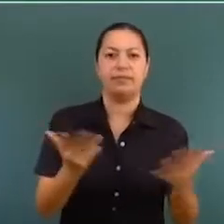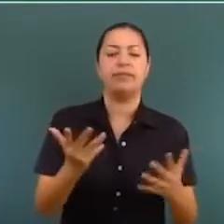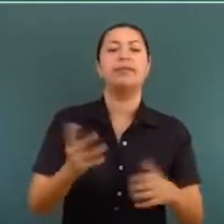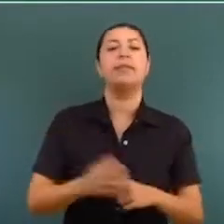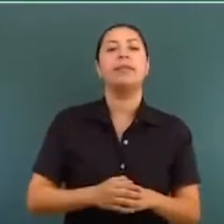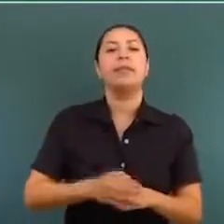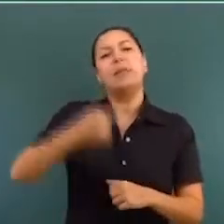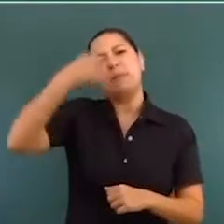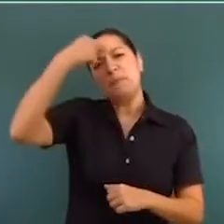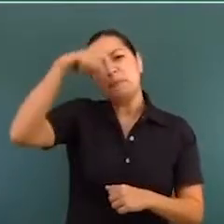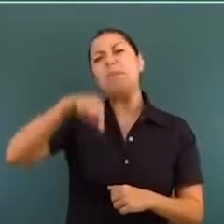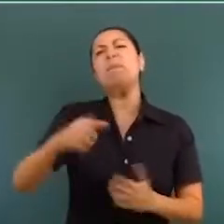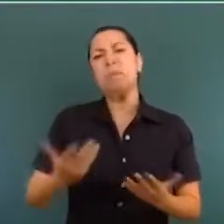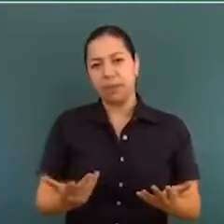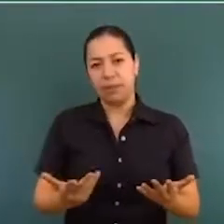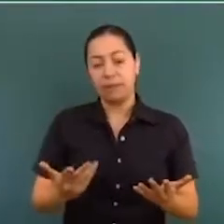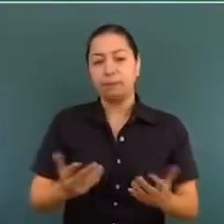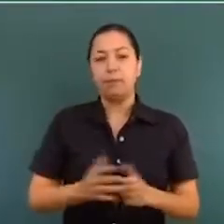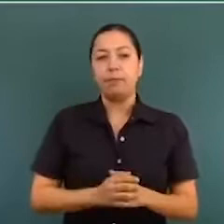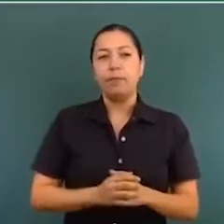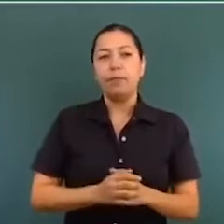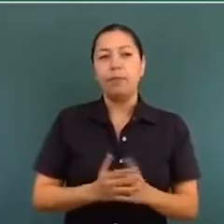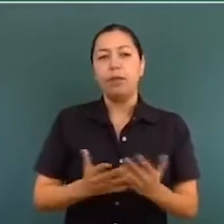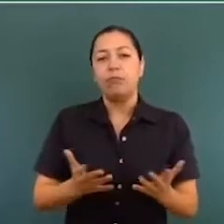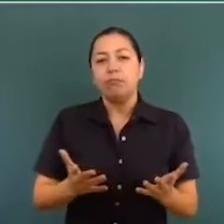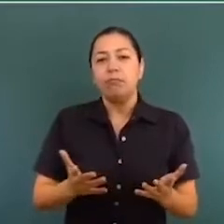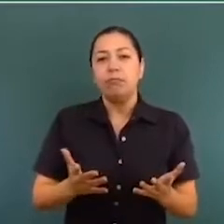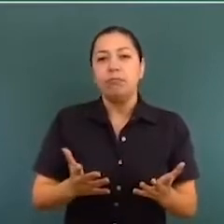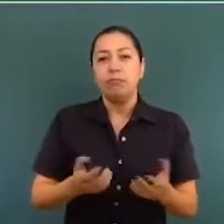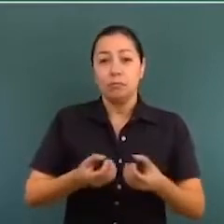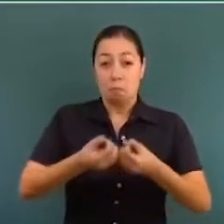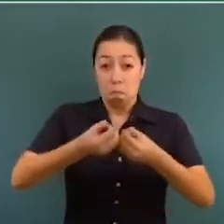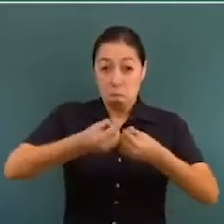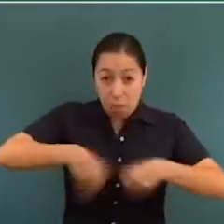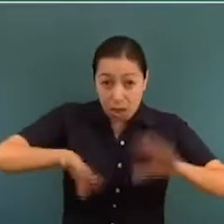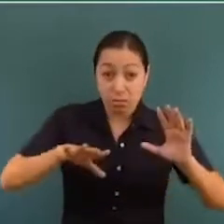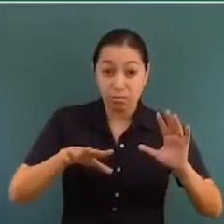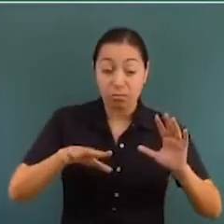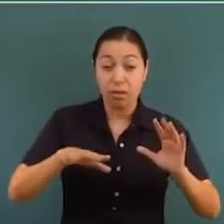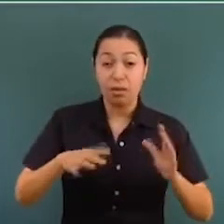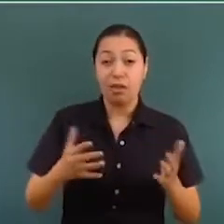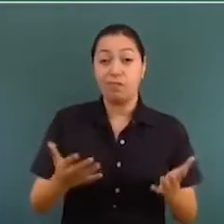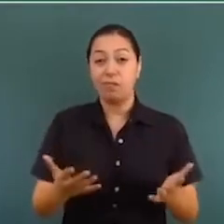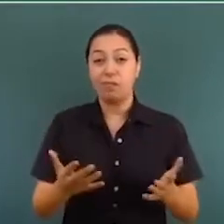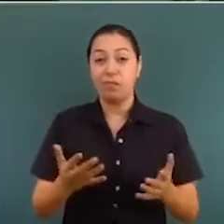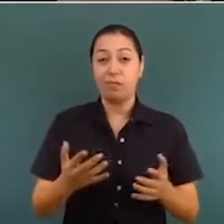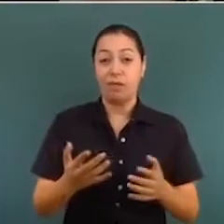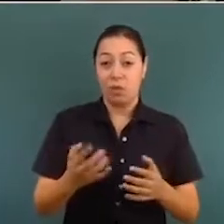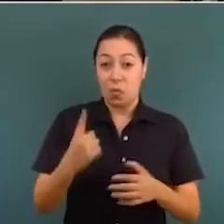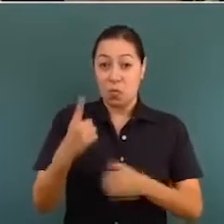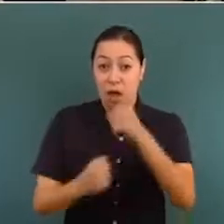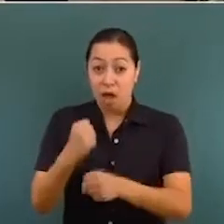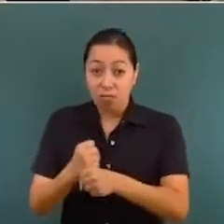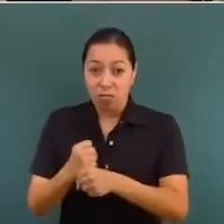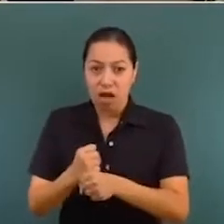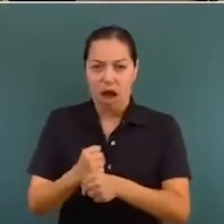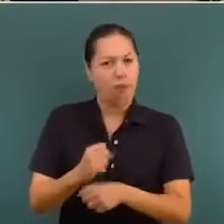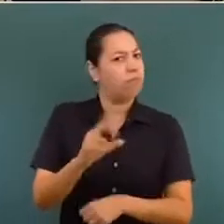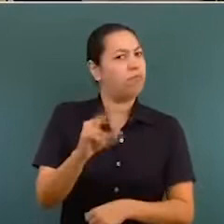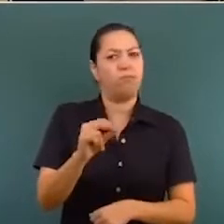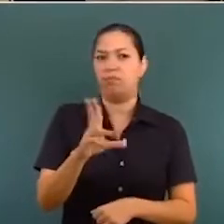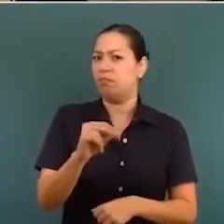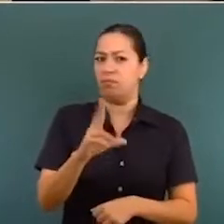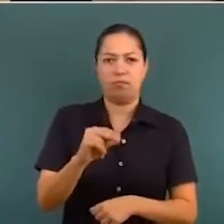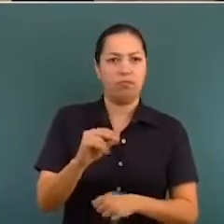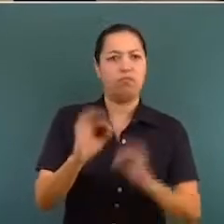no se pierda el nuevo ciclo escolar,